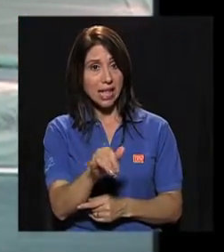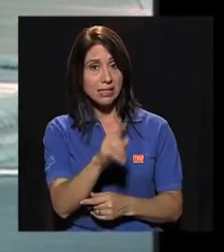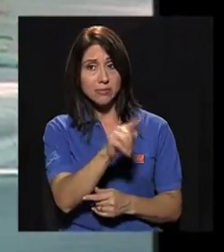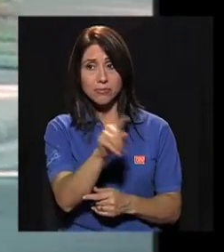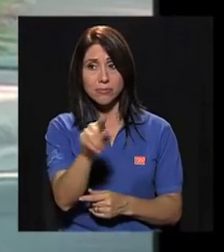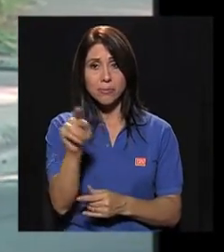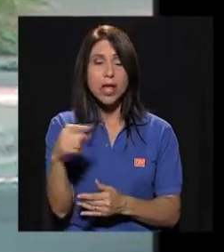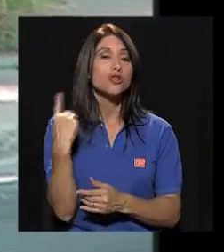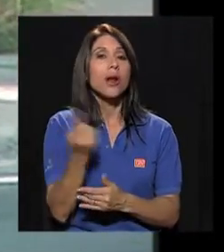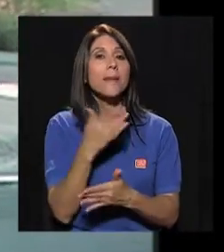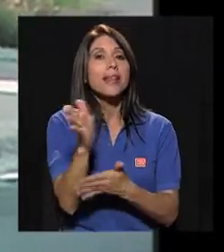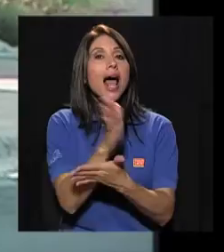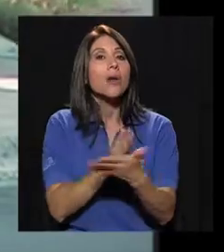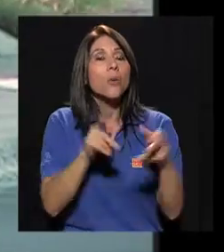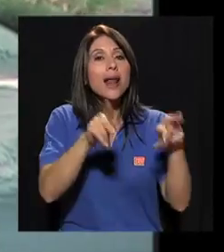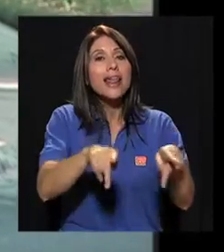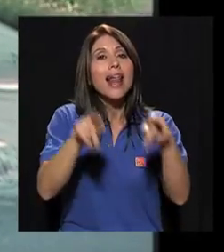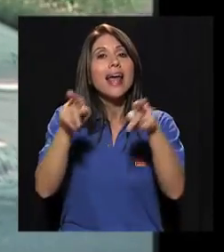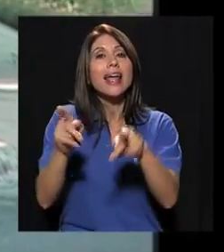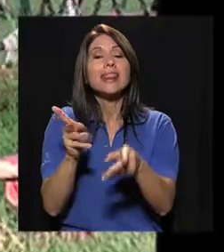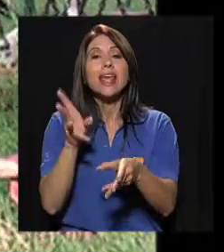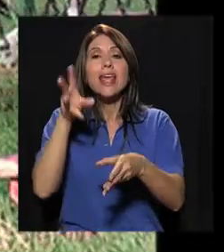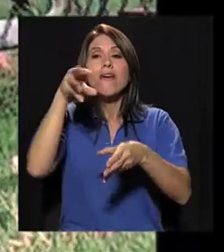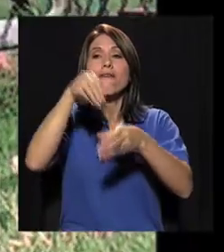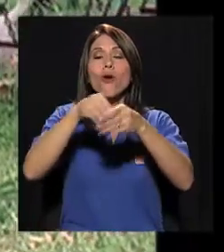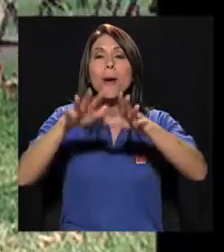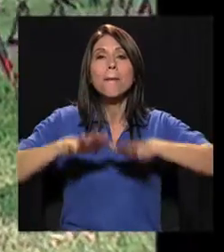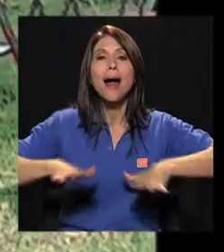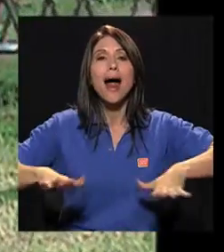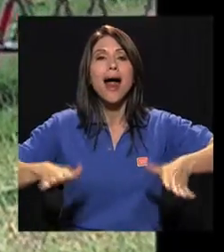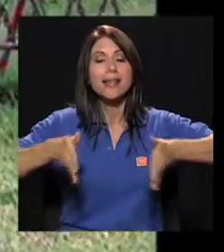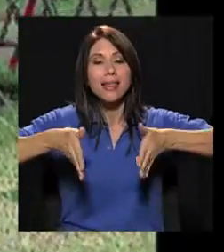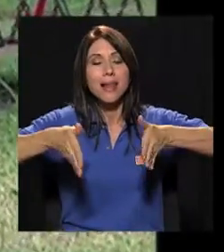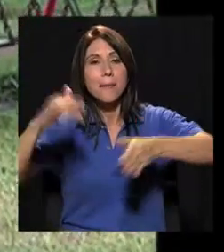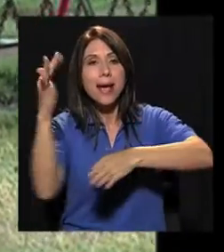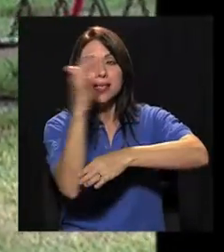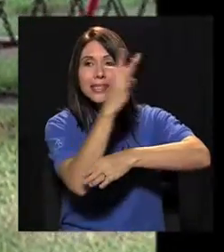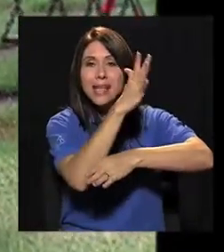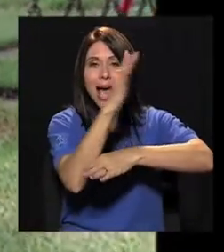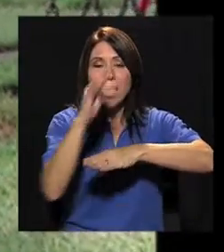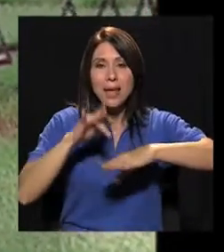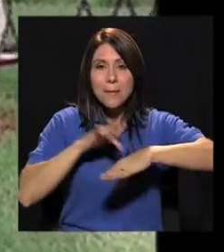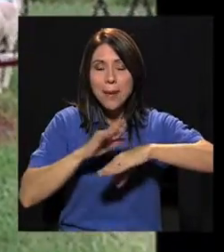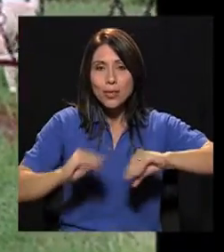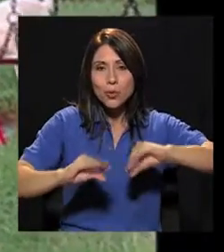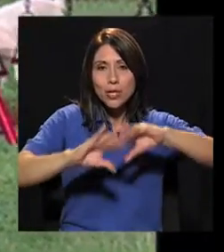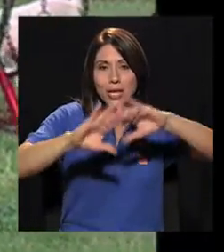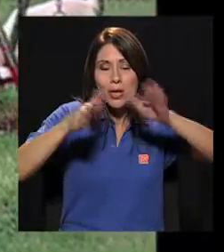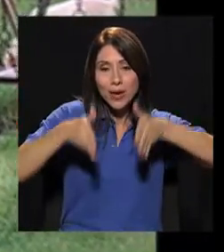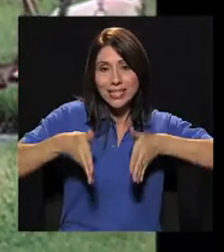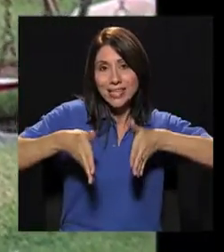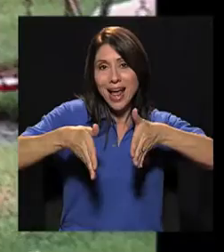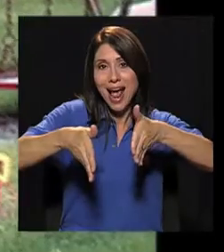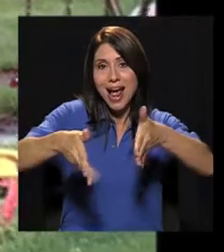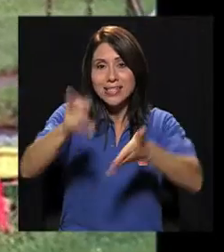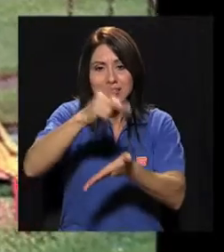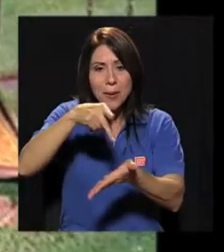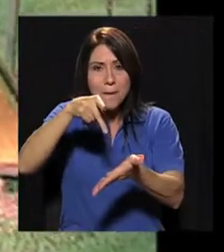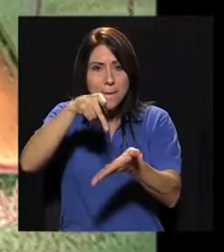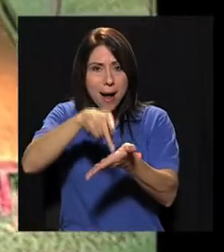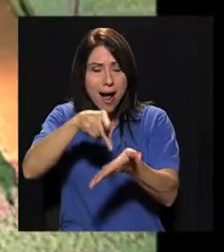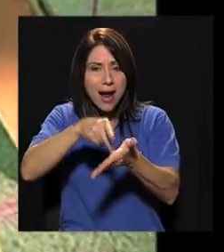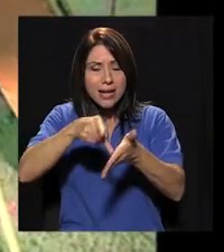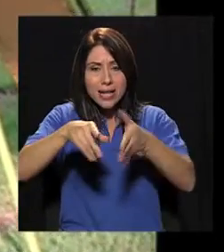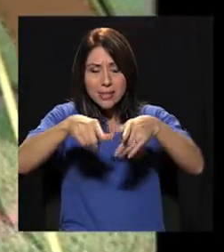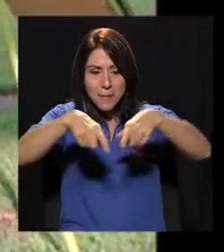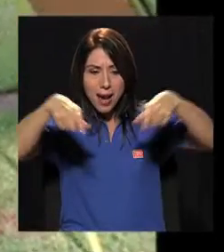Esta es solo alguna de la gente que forma parte del paisaje matutino en las calles, plazas y parques